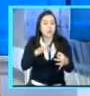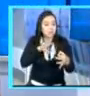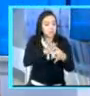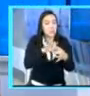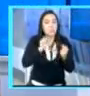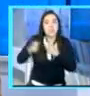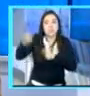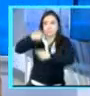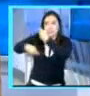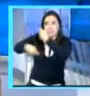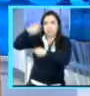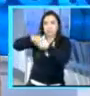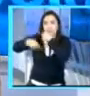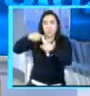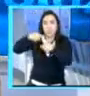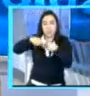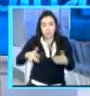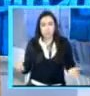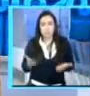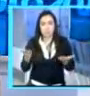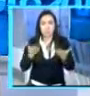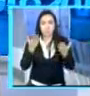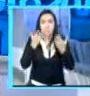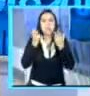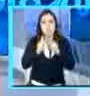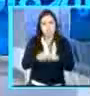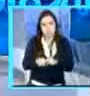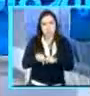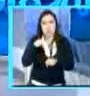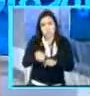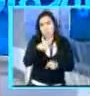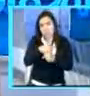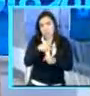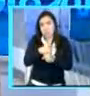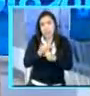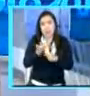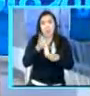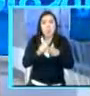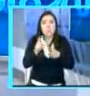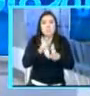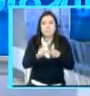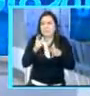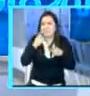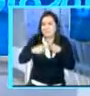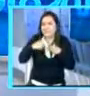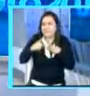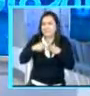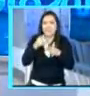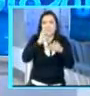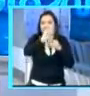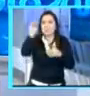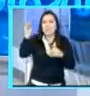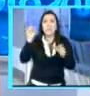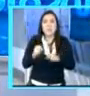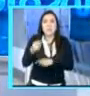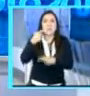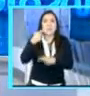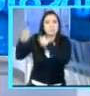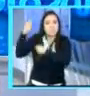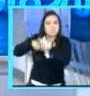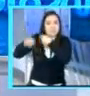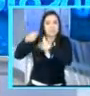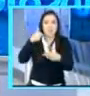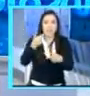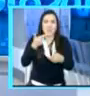tributaria, y a partir de la mejor administración tributaria, en particular la guanera, ya con eso se va a poder aumentar la recaudación